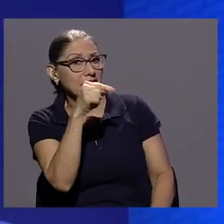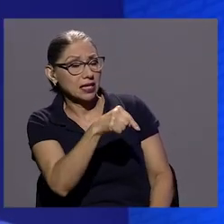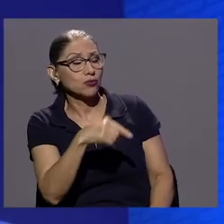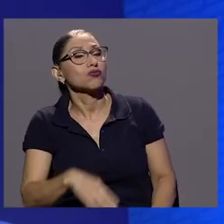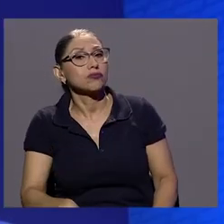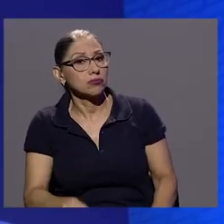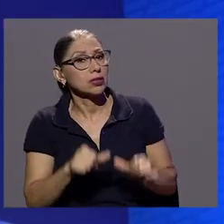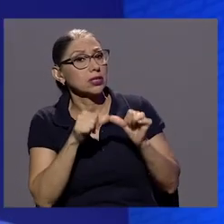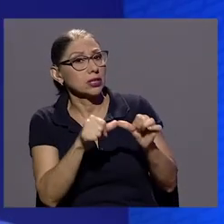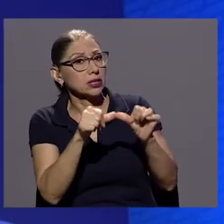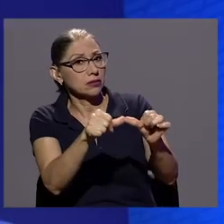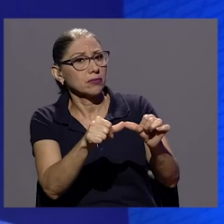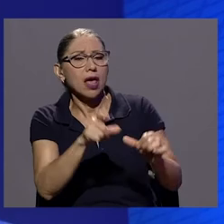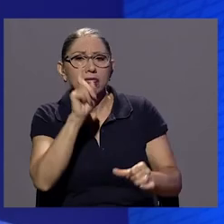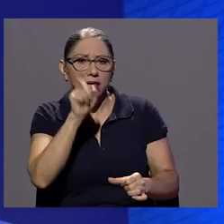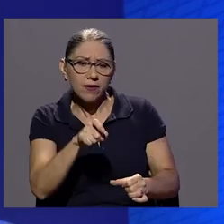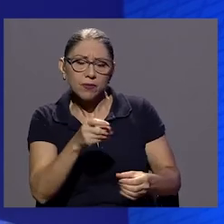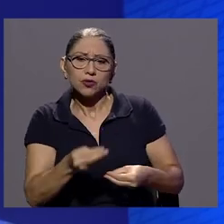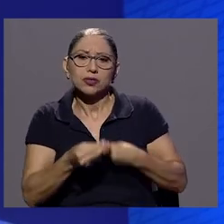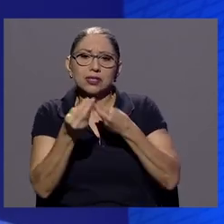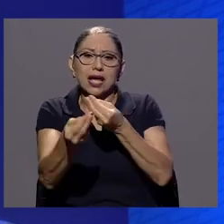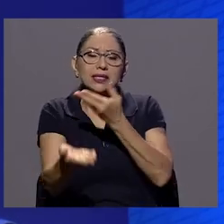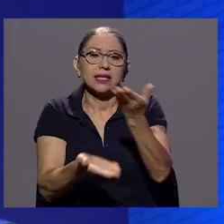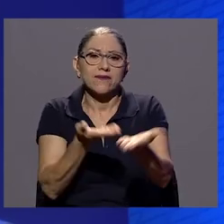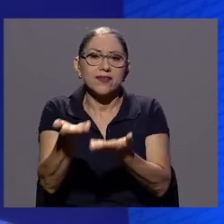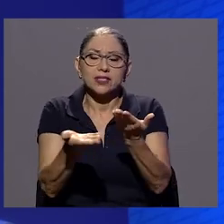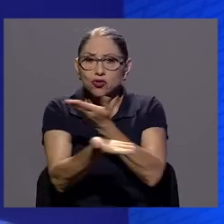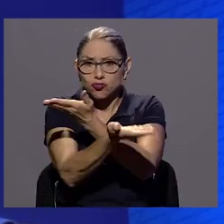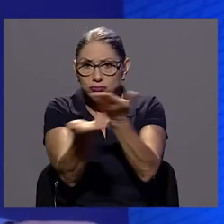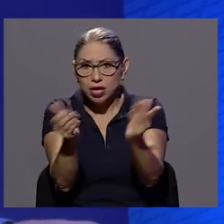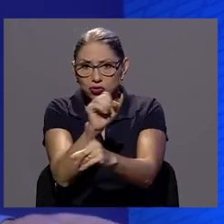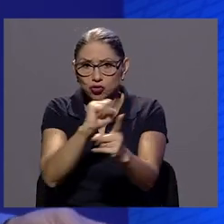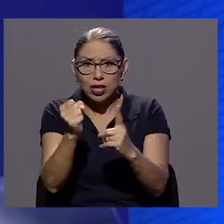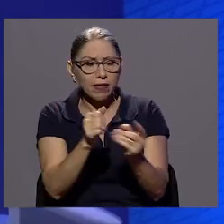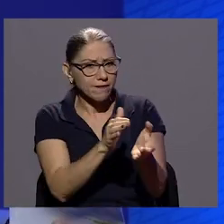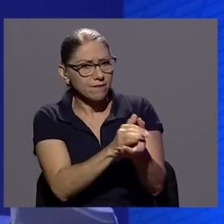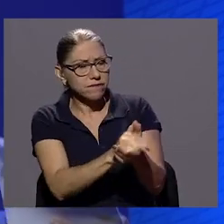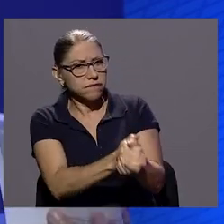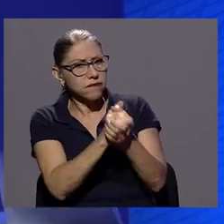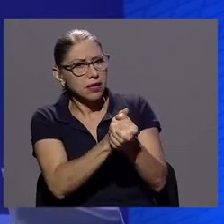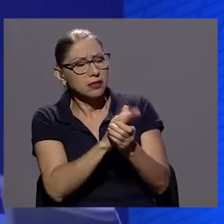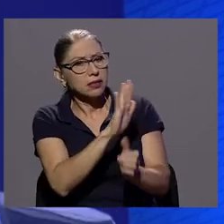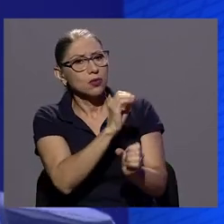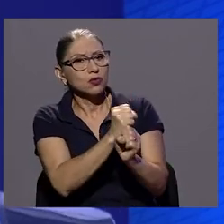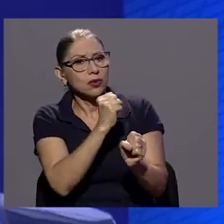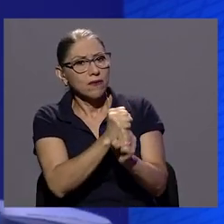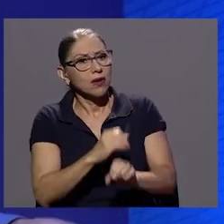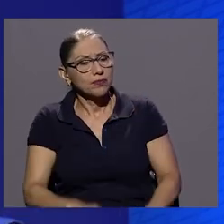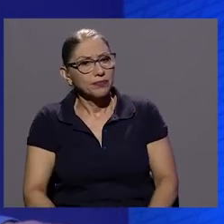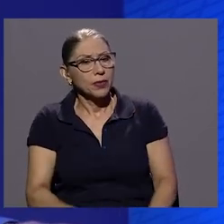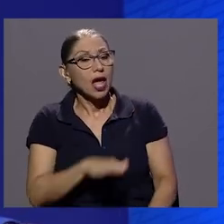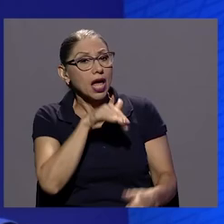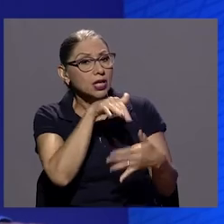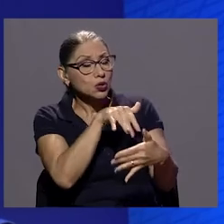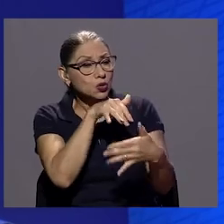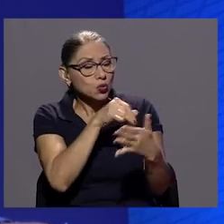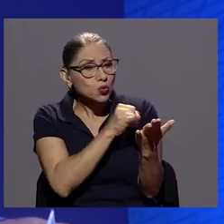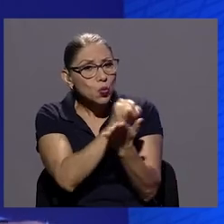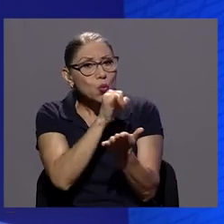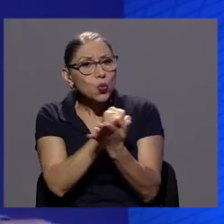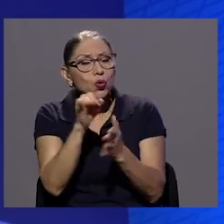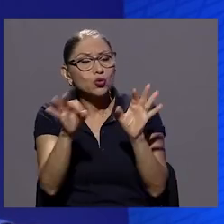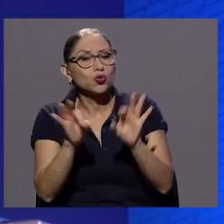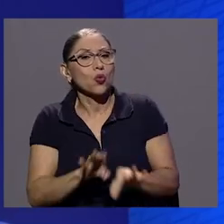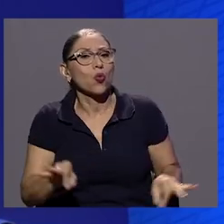servicio que le tenemos que dar a la sociedad y lo felicito por el trabajo que realizan ustedes. Estos estudios son